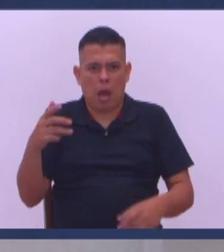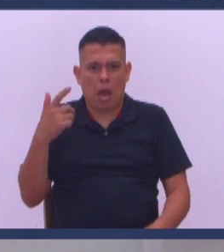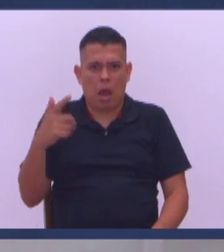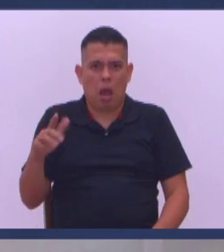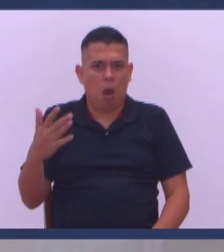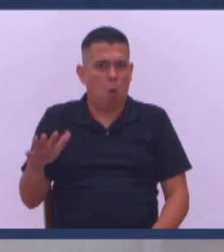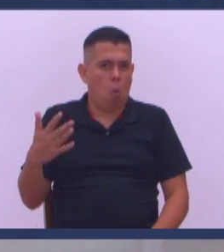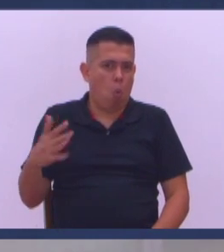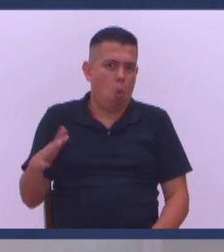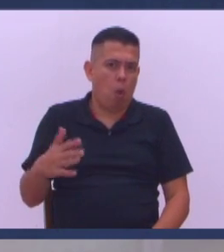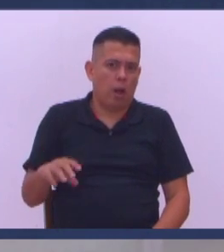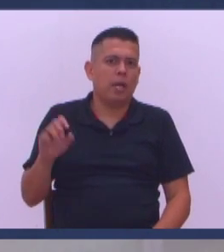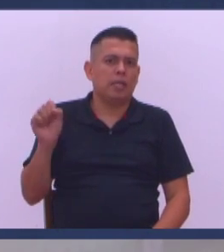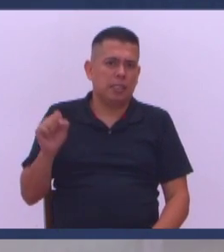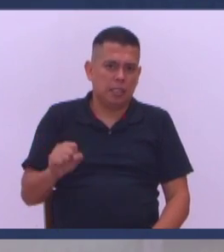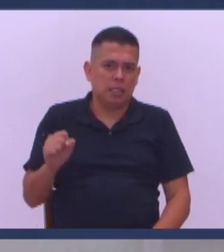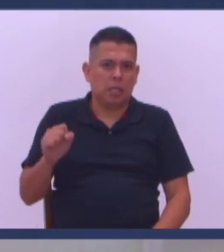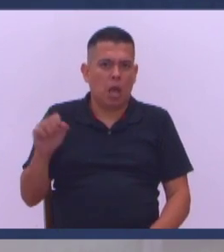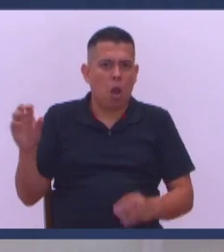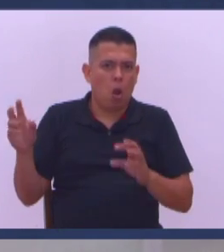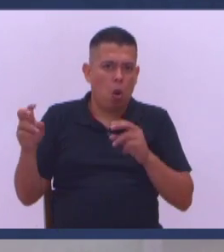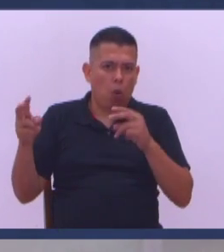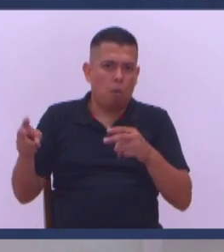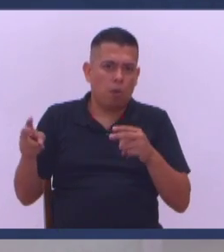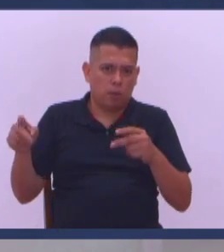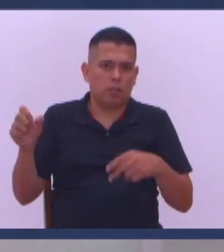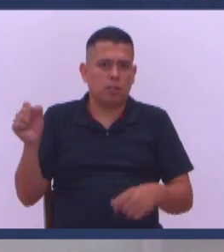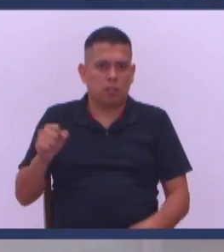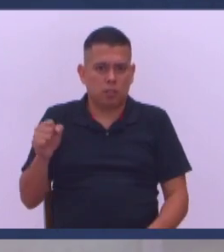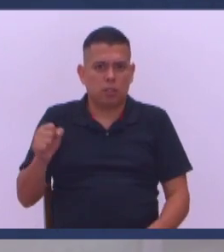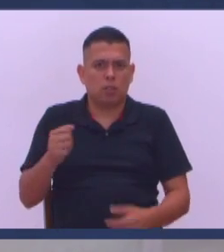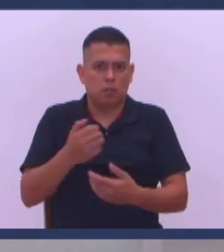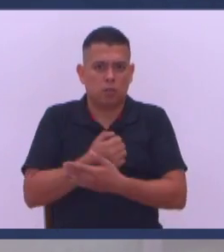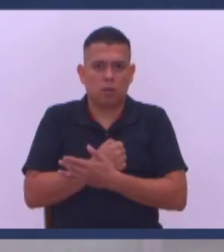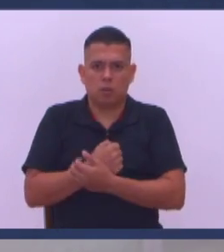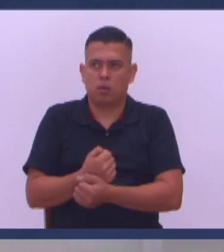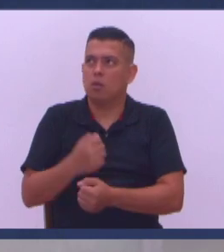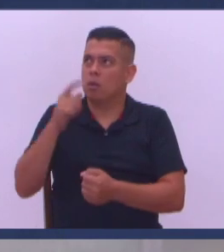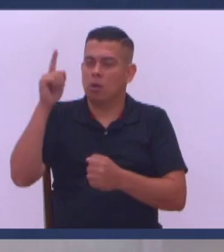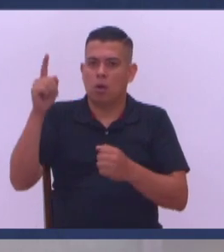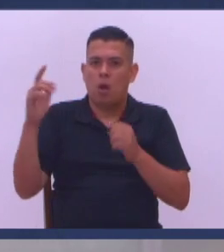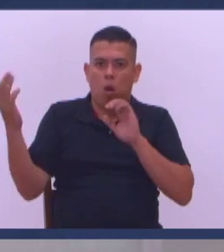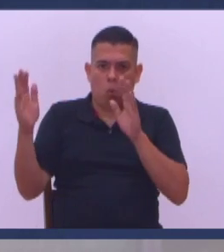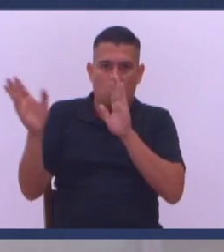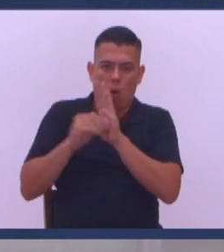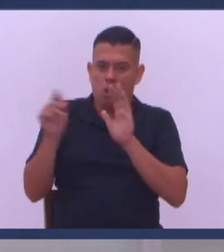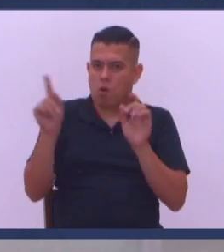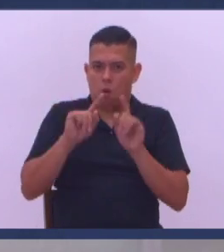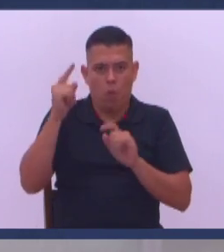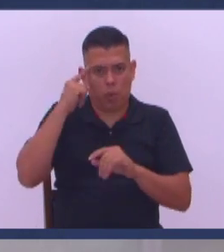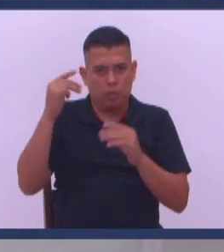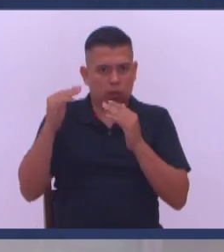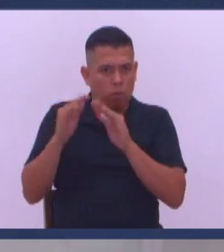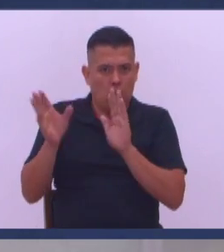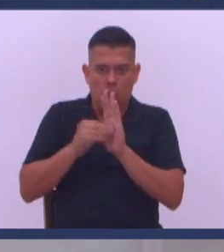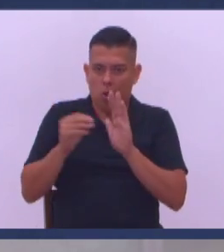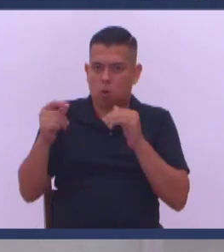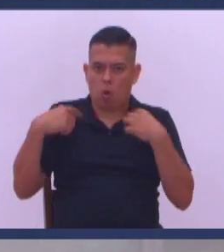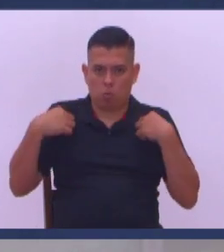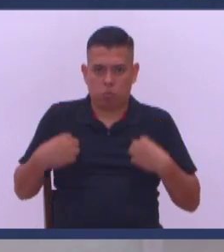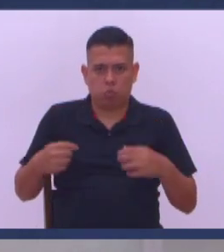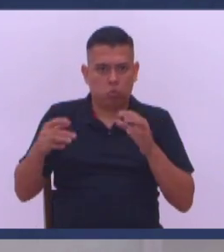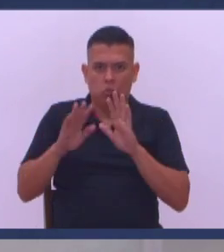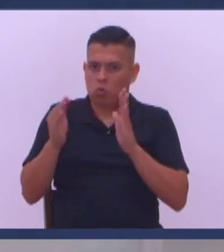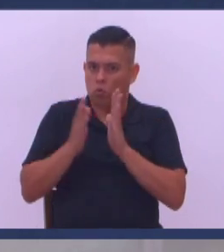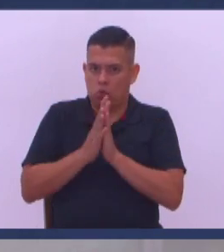Que Kevin y su equipo Si hermano Y ustedes platican Con esto muchachos Si les hablamos Del amor de Dios No nos comportamos Como ellos No pensamos como ellos No nos vestimos